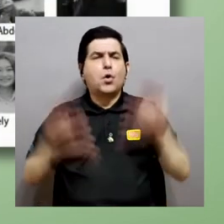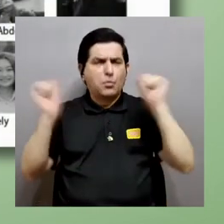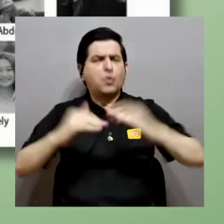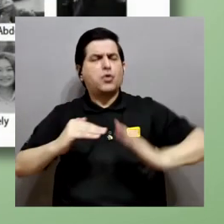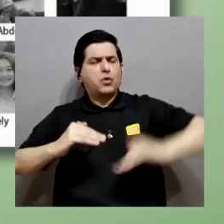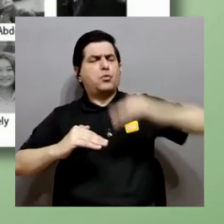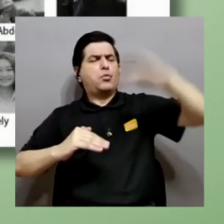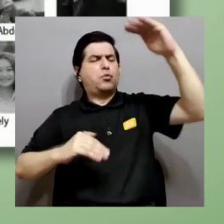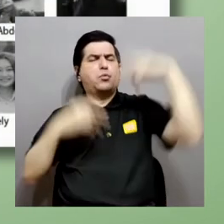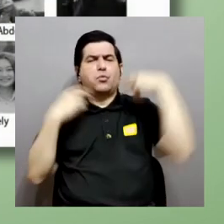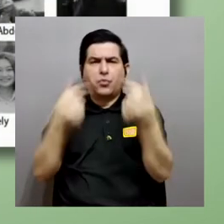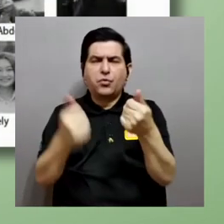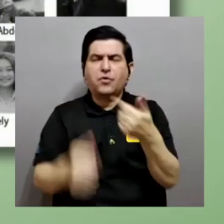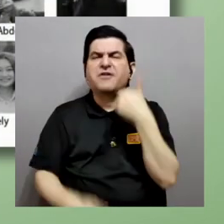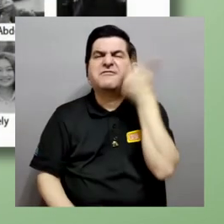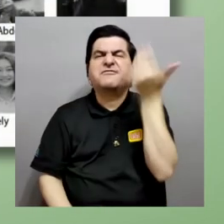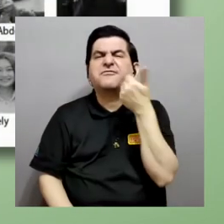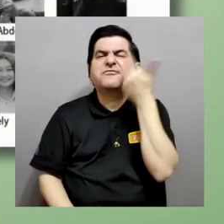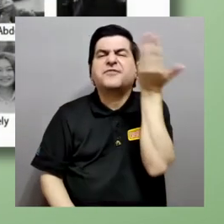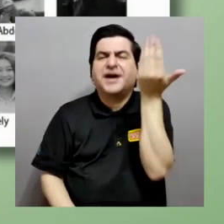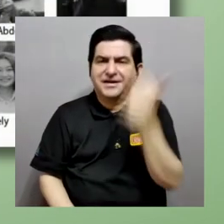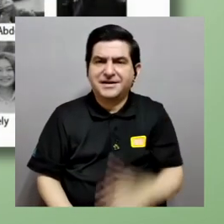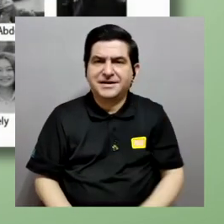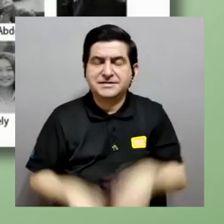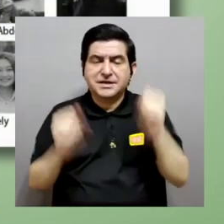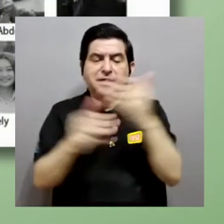escalable y súper fácil de compartir